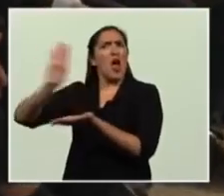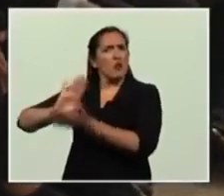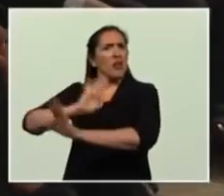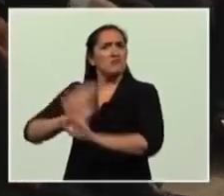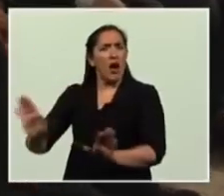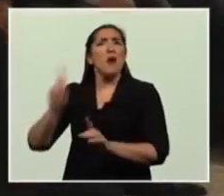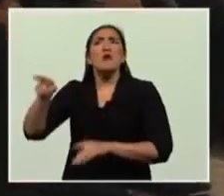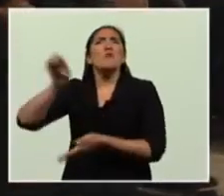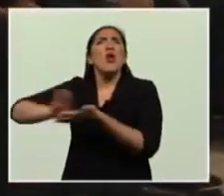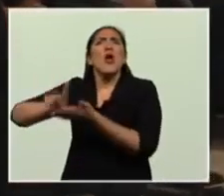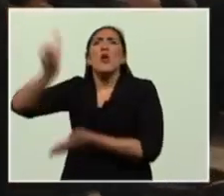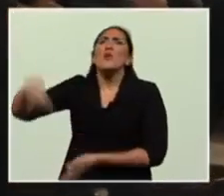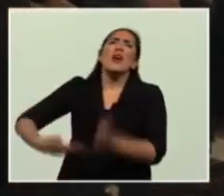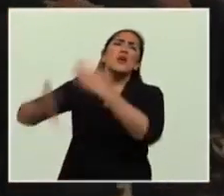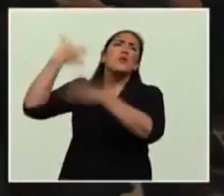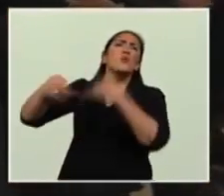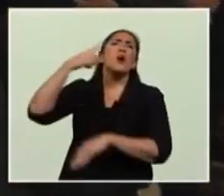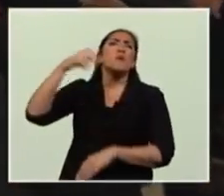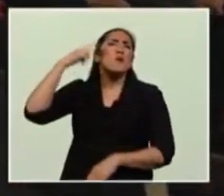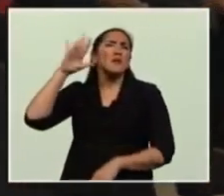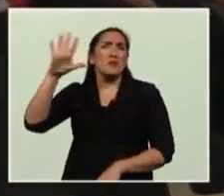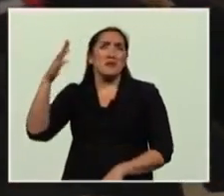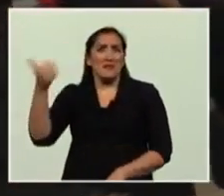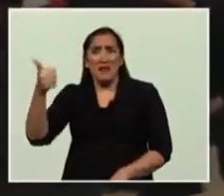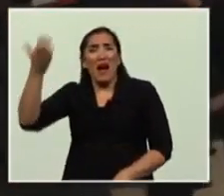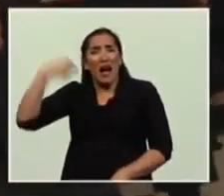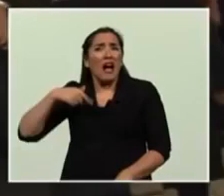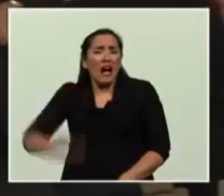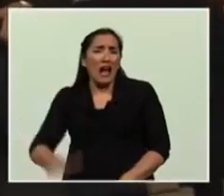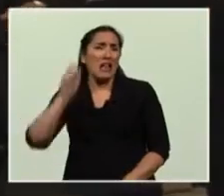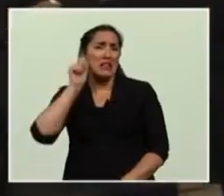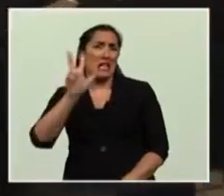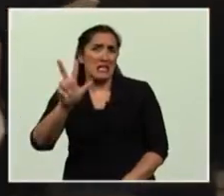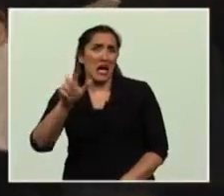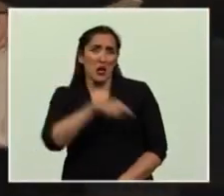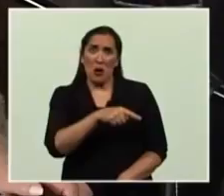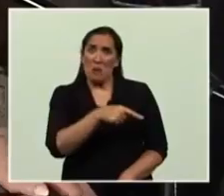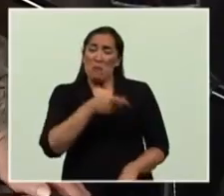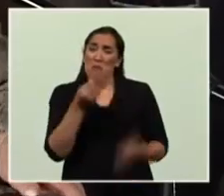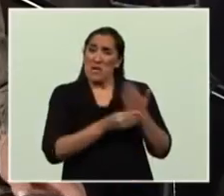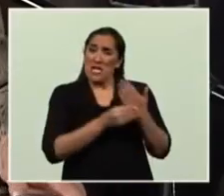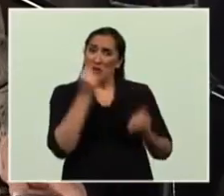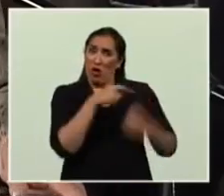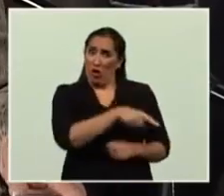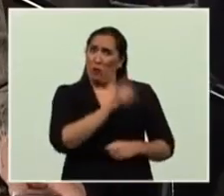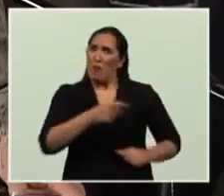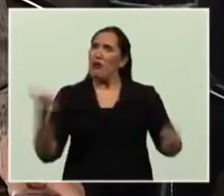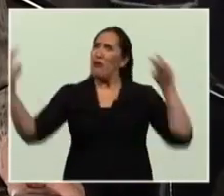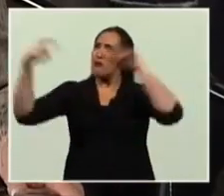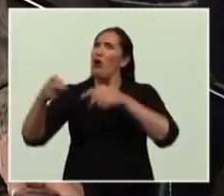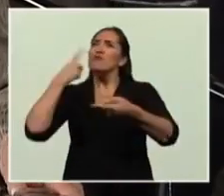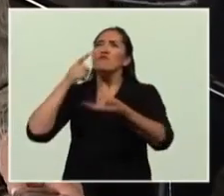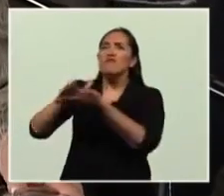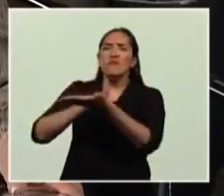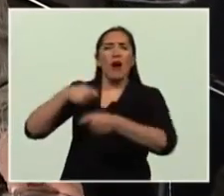1956, cuando yo tenía 3 años, y el ministro de Economía que la negoció ni siquiera había